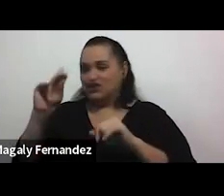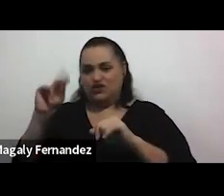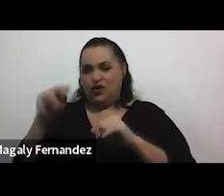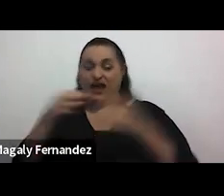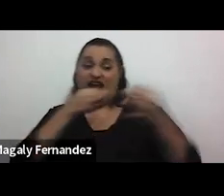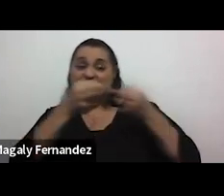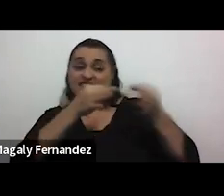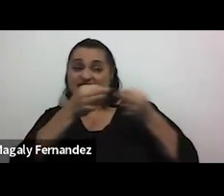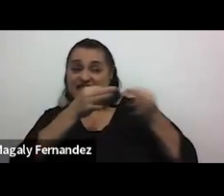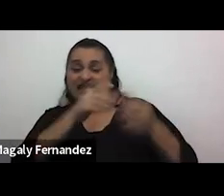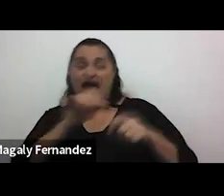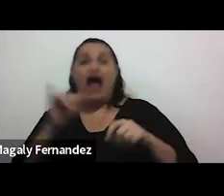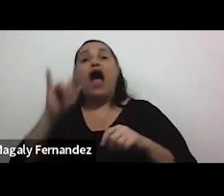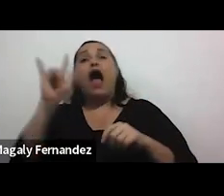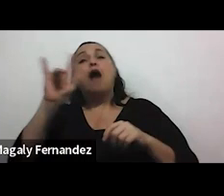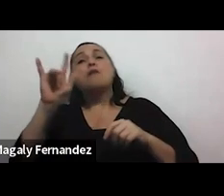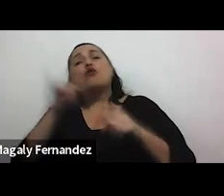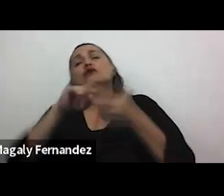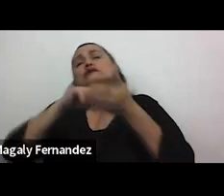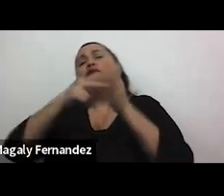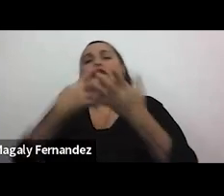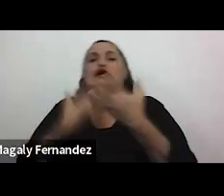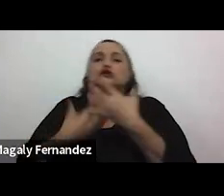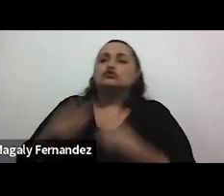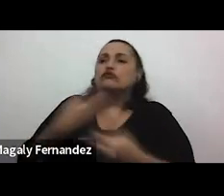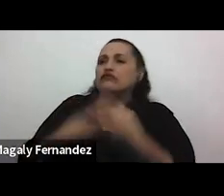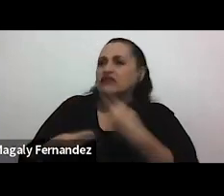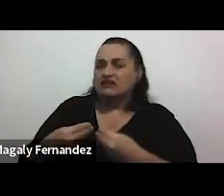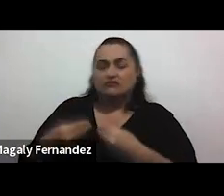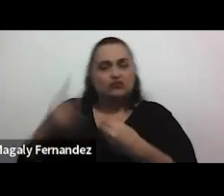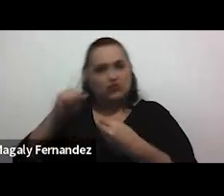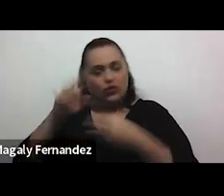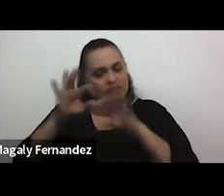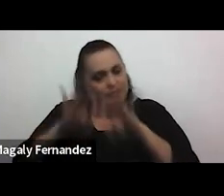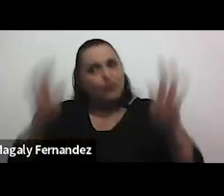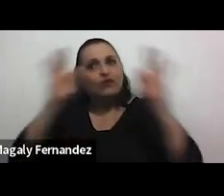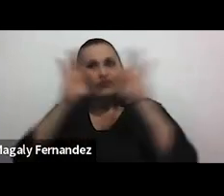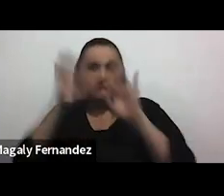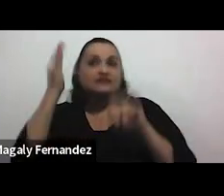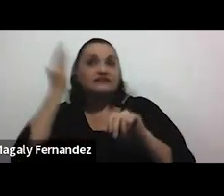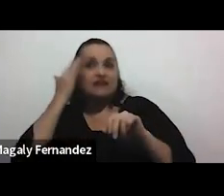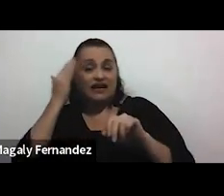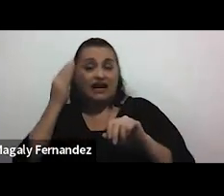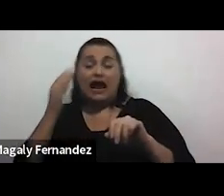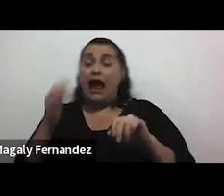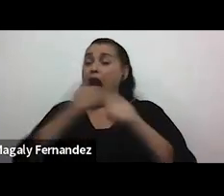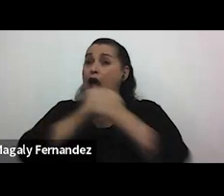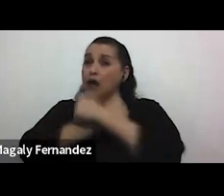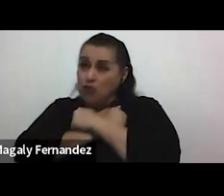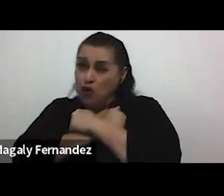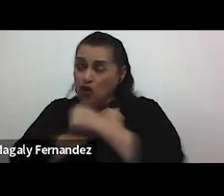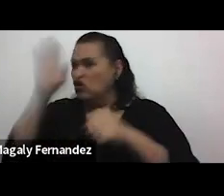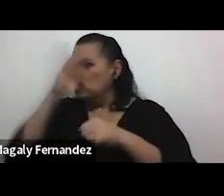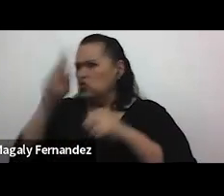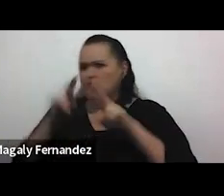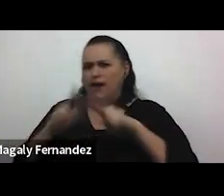en base al sufrimiento es importante ser conscientes de eso de saber que el amor nunca vale la pena y si no es